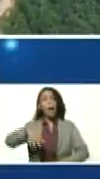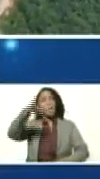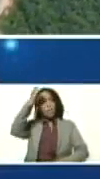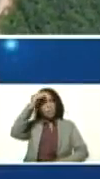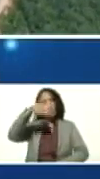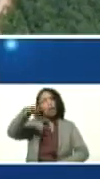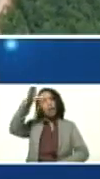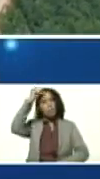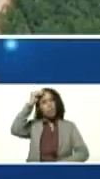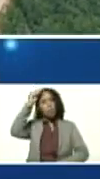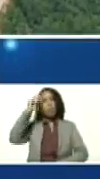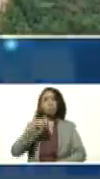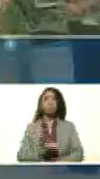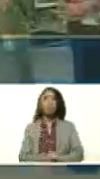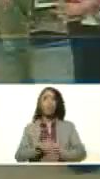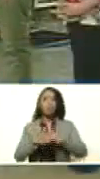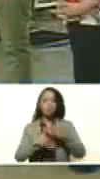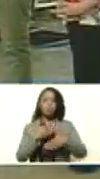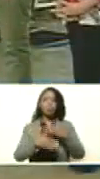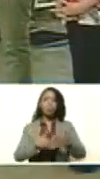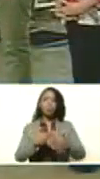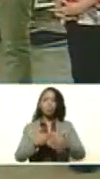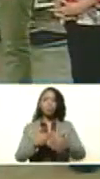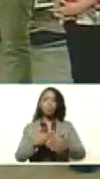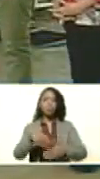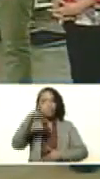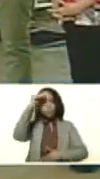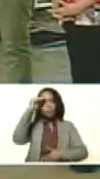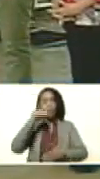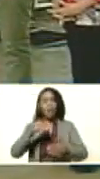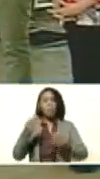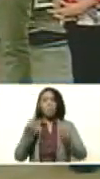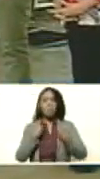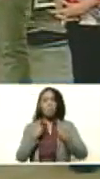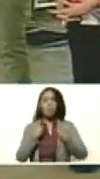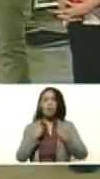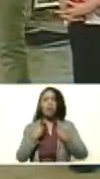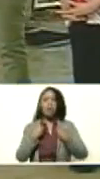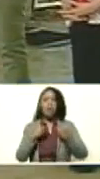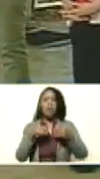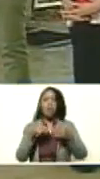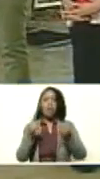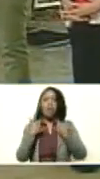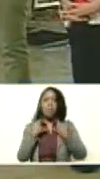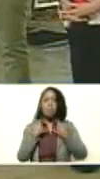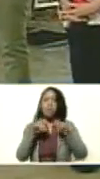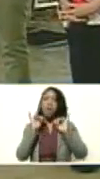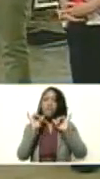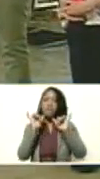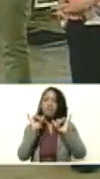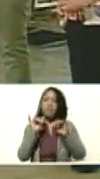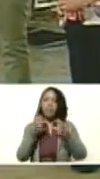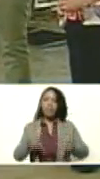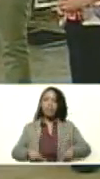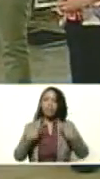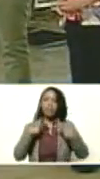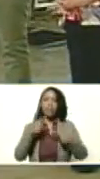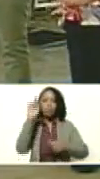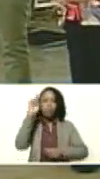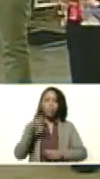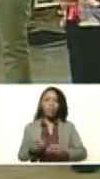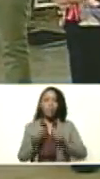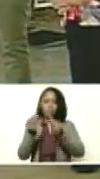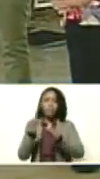aprendizajes que vamos sacando de la vida misma, de la lucha, que damos todos los días. Qué